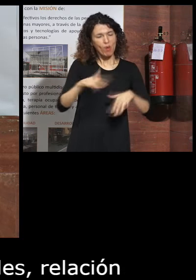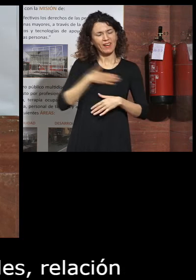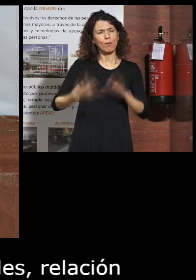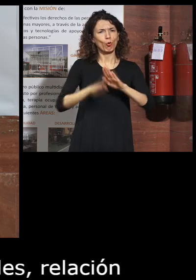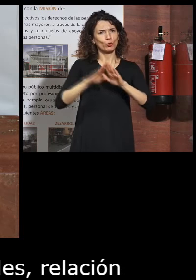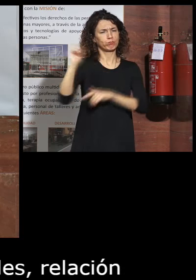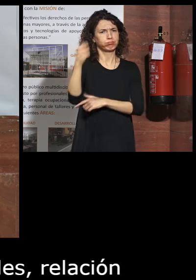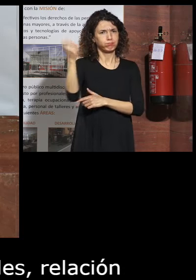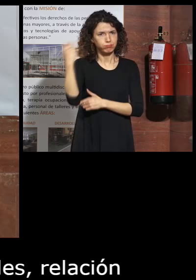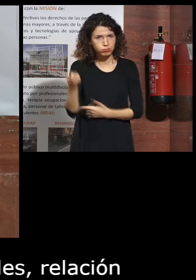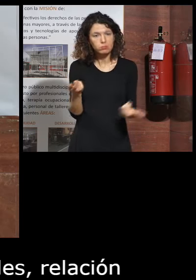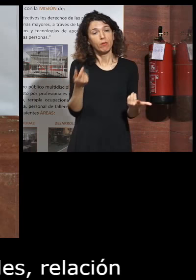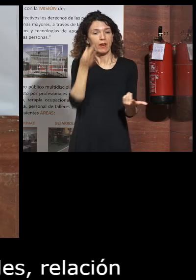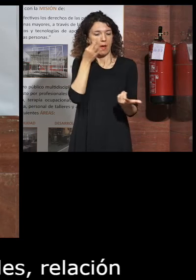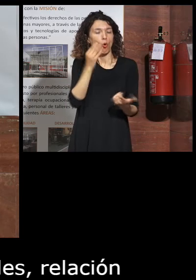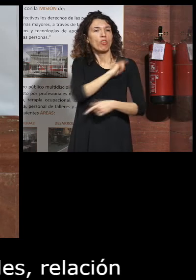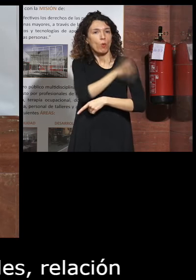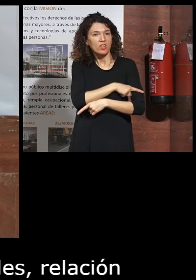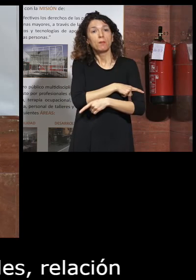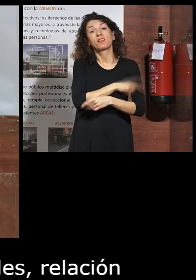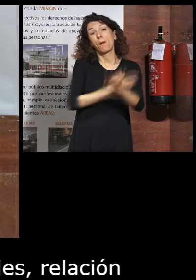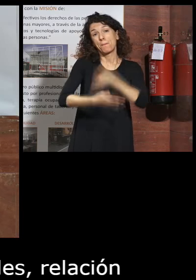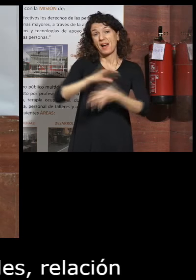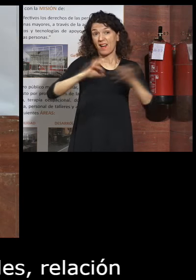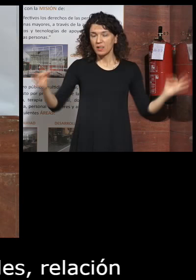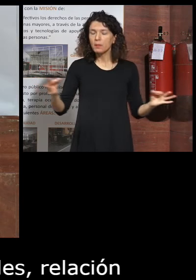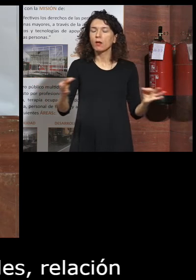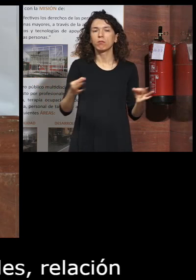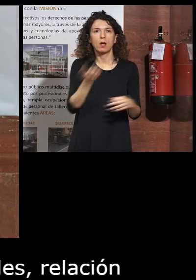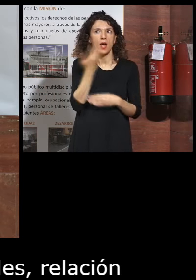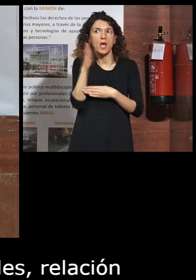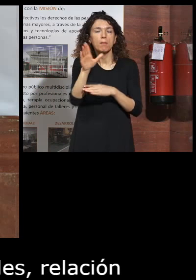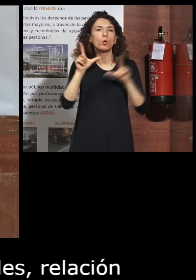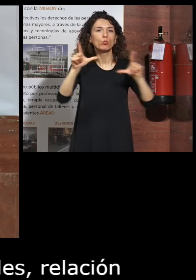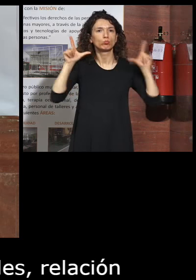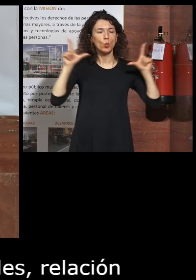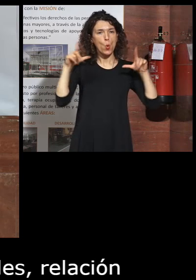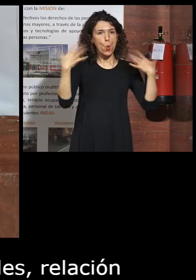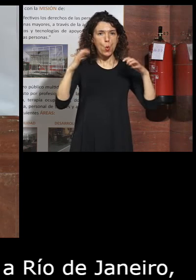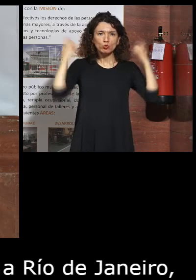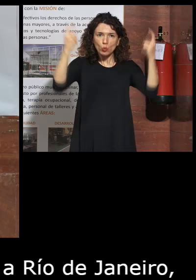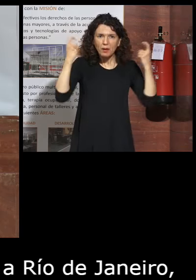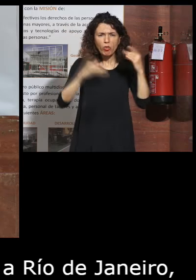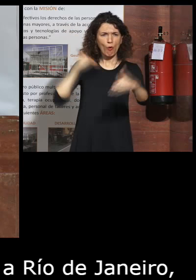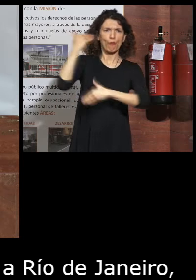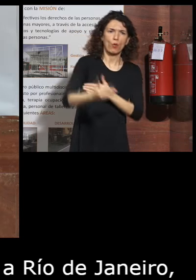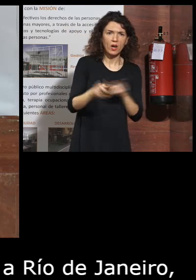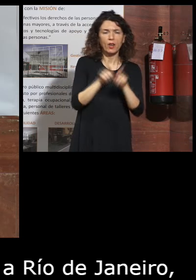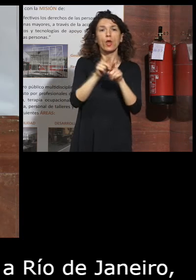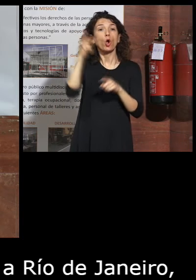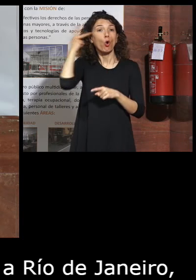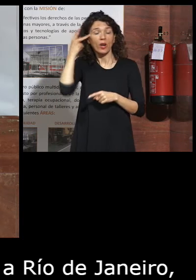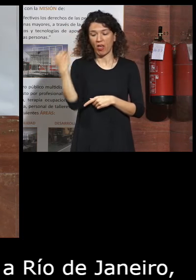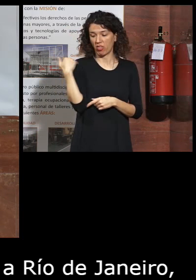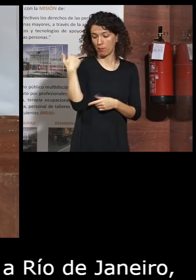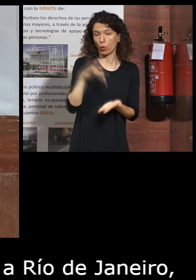triunfando porque de verdad nuestros deportistas paralímpicos son un ejemplo permanente de superación y esfuerzo como lo han sido en Corea recientemente